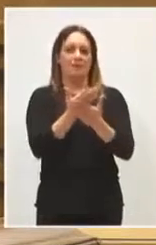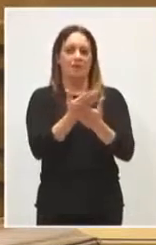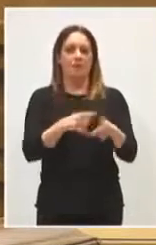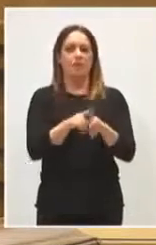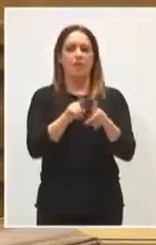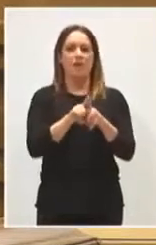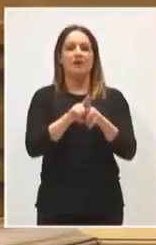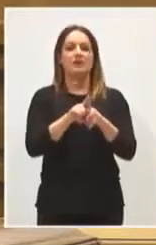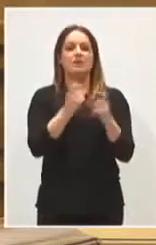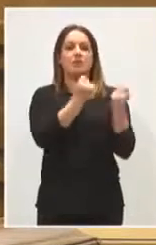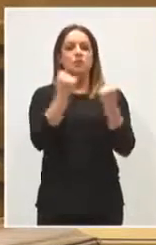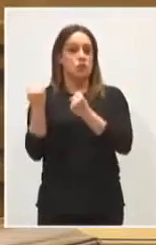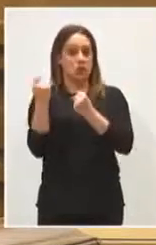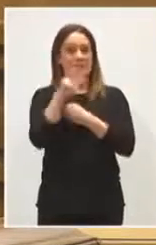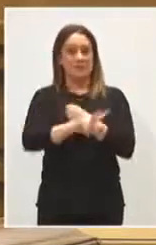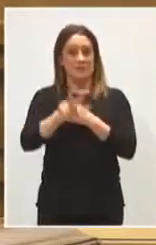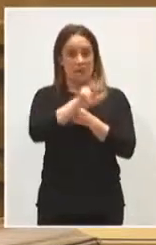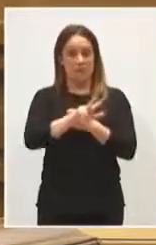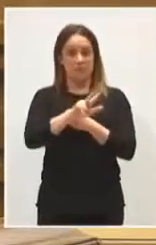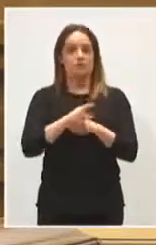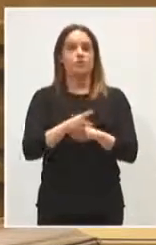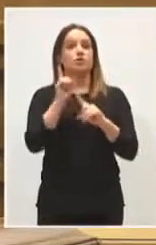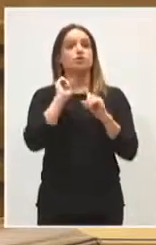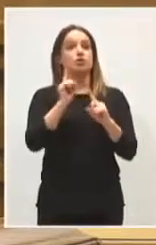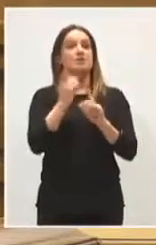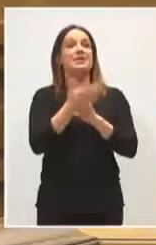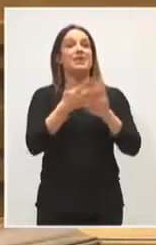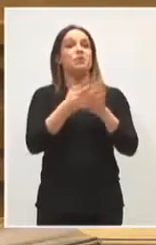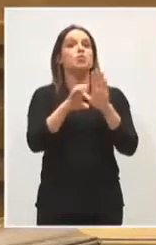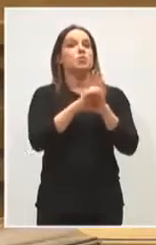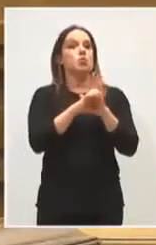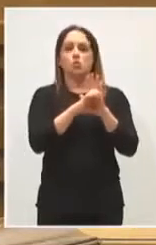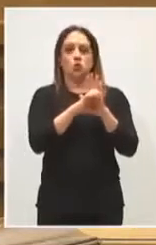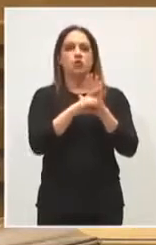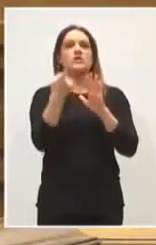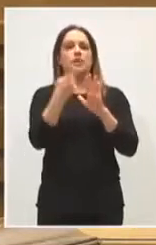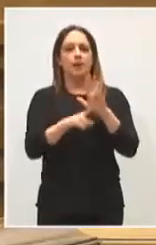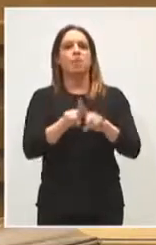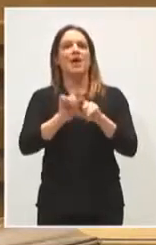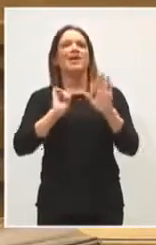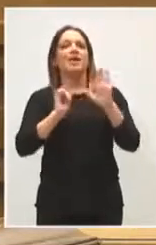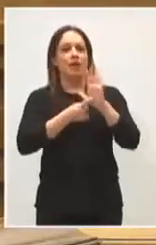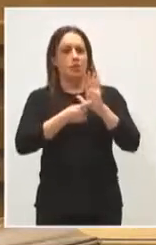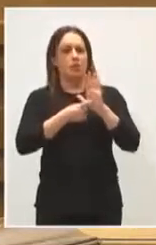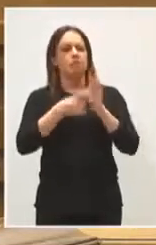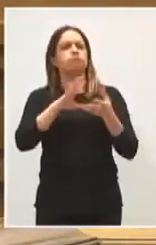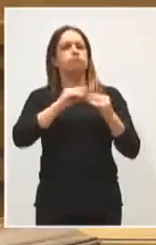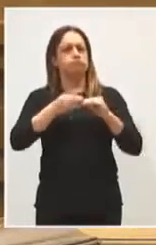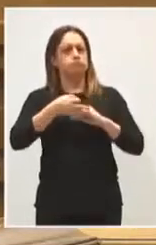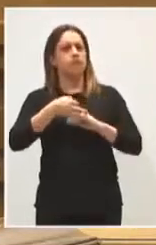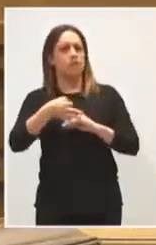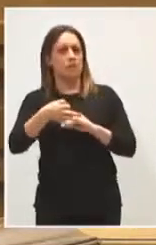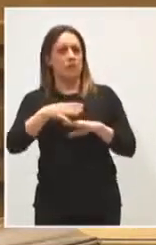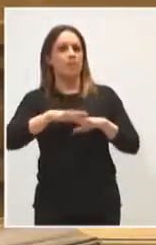para que, no solo cuando hablemos de la Constitución, sino con la legislación apropiada, quede